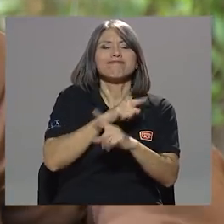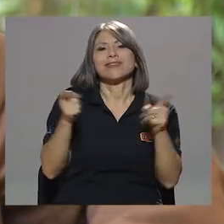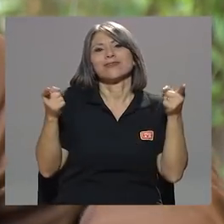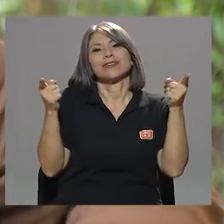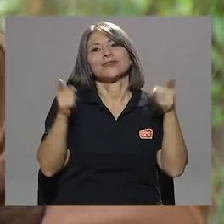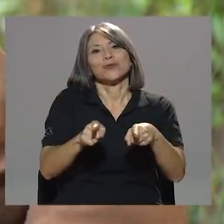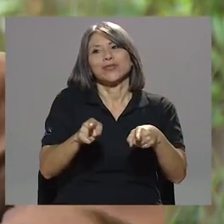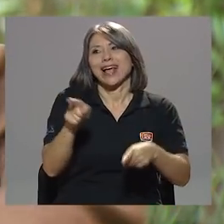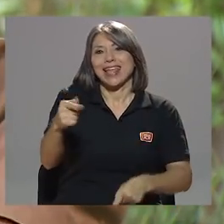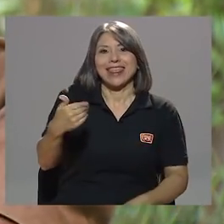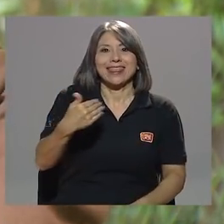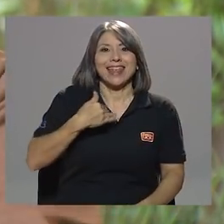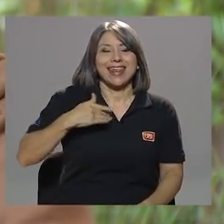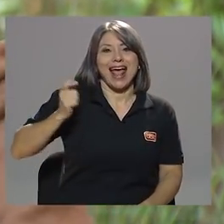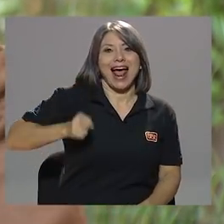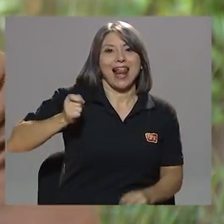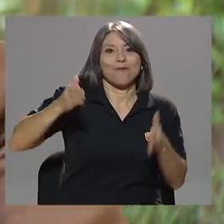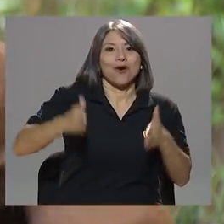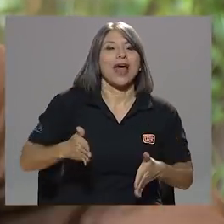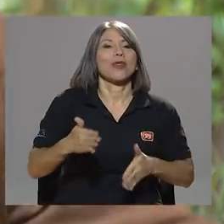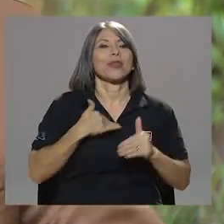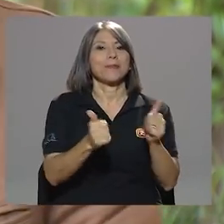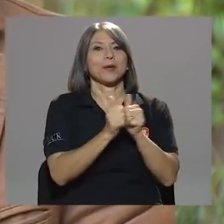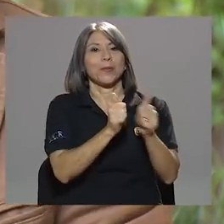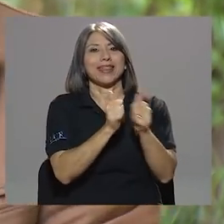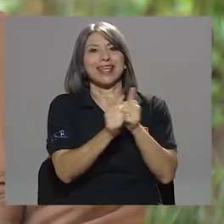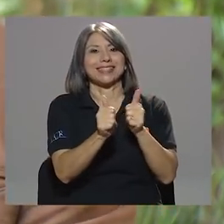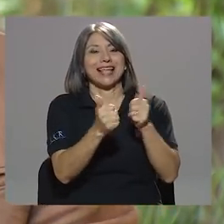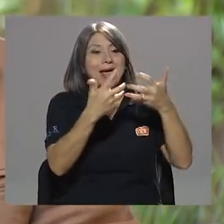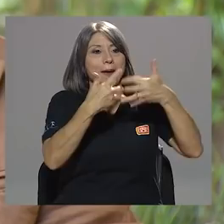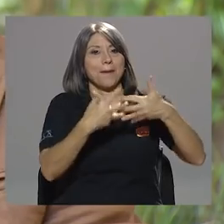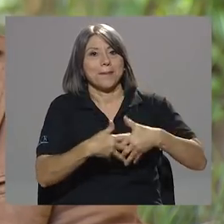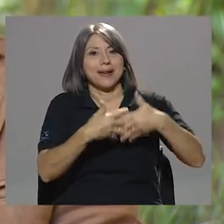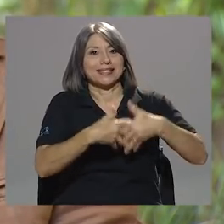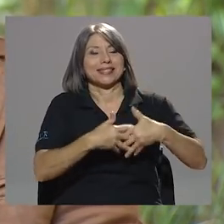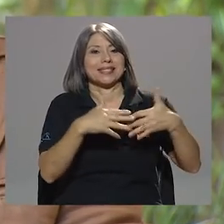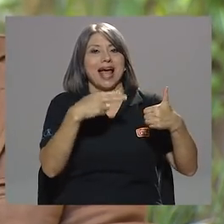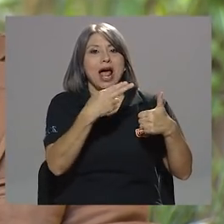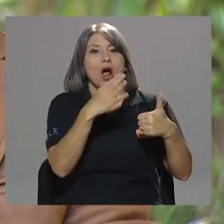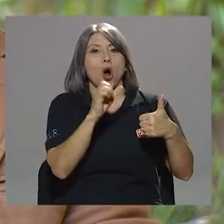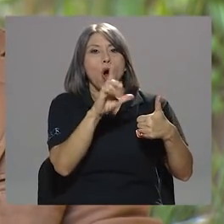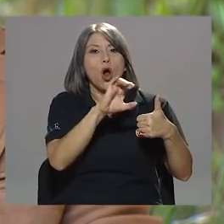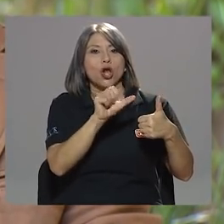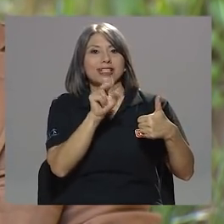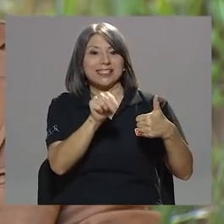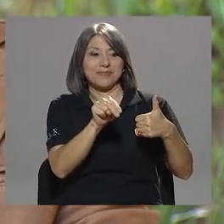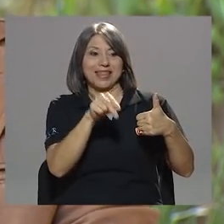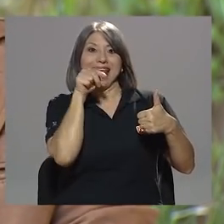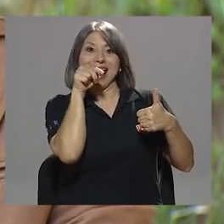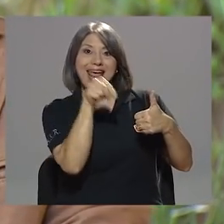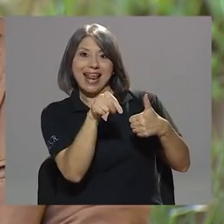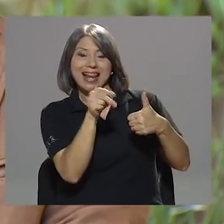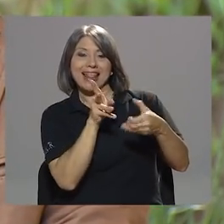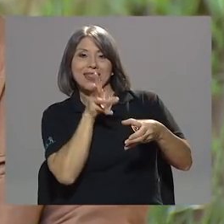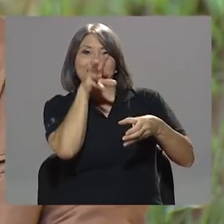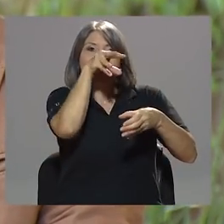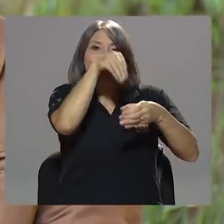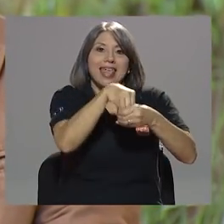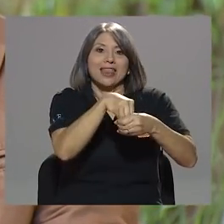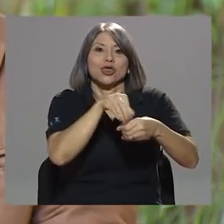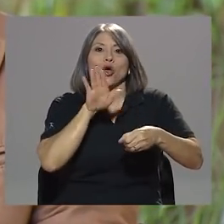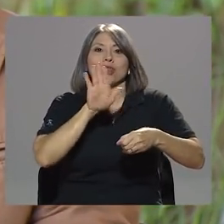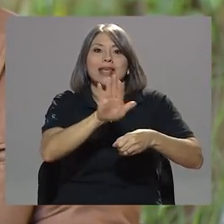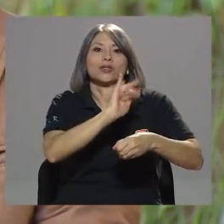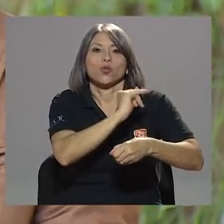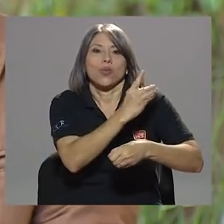tenía al abogado de mi competencia, de la cementera, Holcín, dentro de su junta directiva y